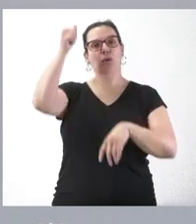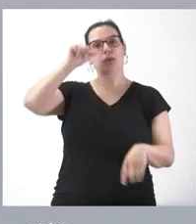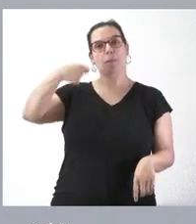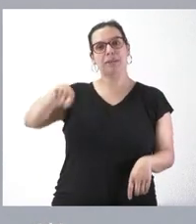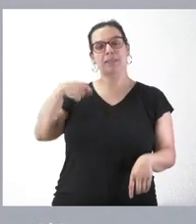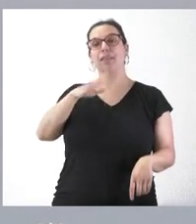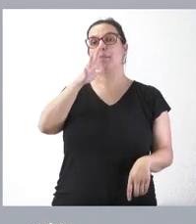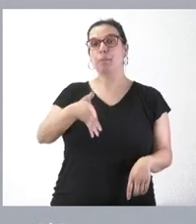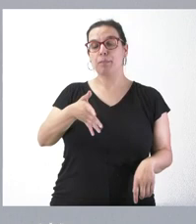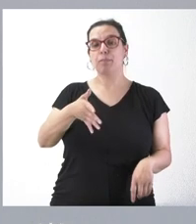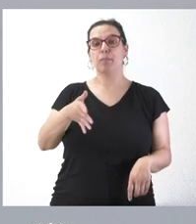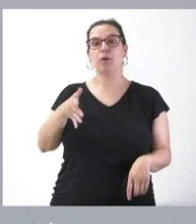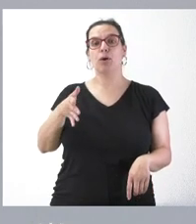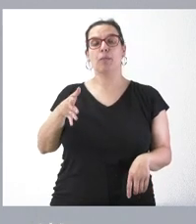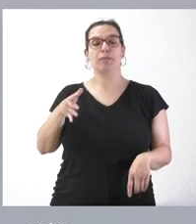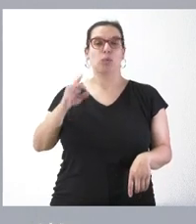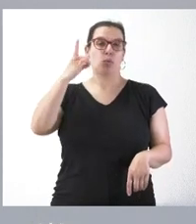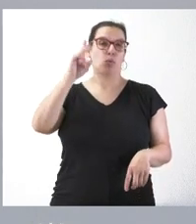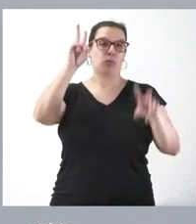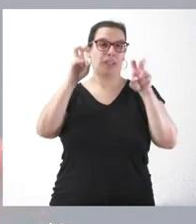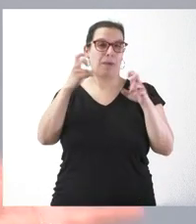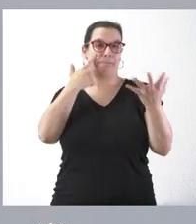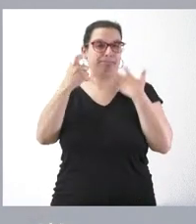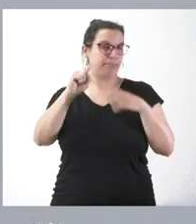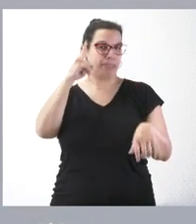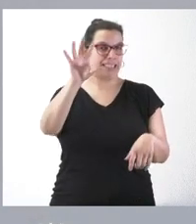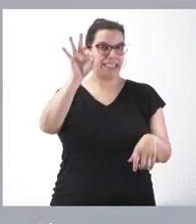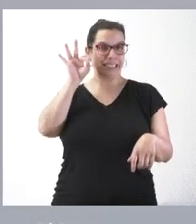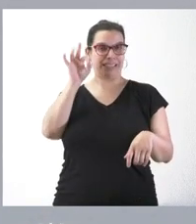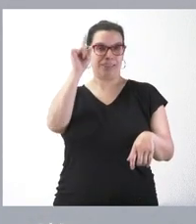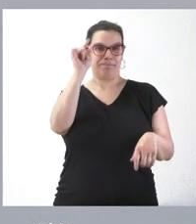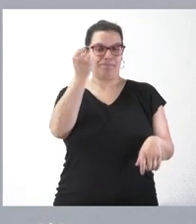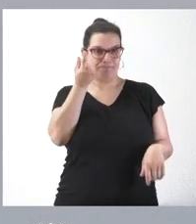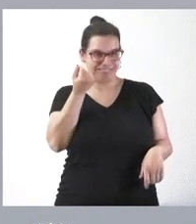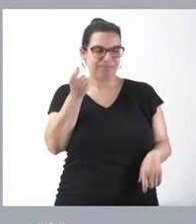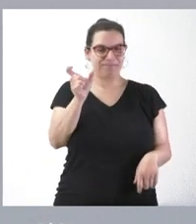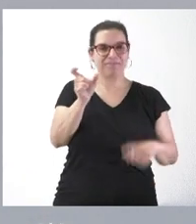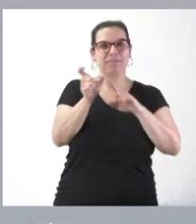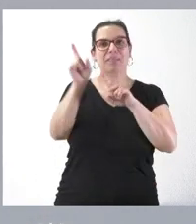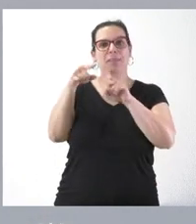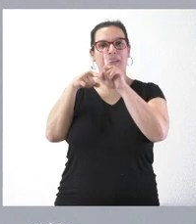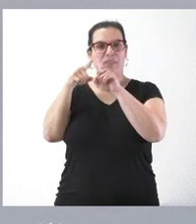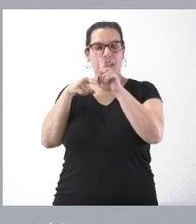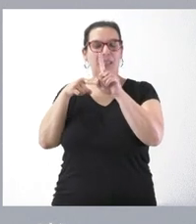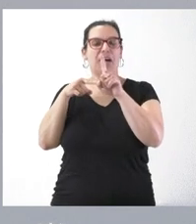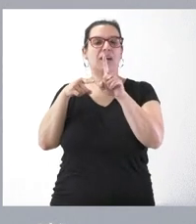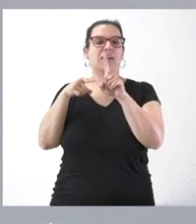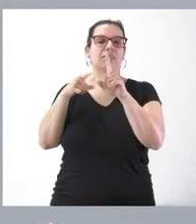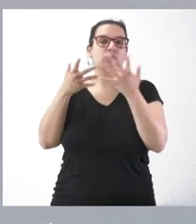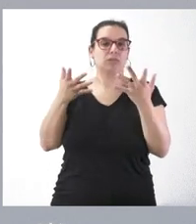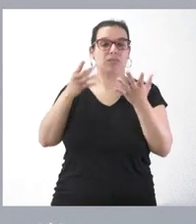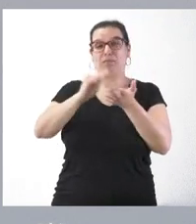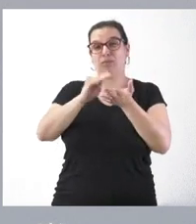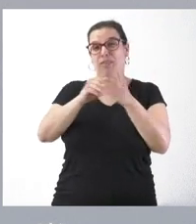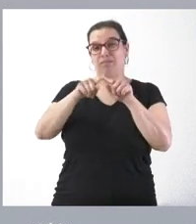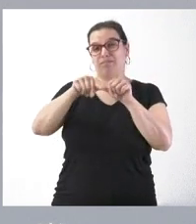con motivo del primero de los asuntos, el más relevante en importe y también la referencia y lo que supone y que, como en ocasiones